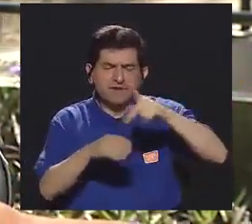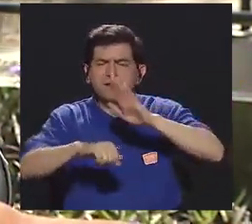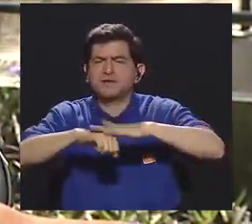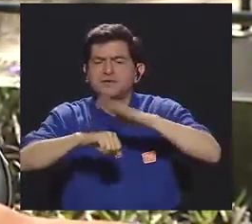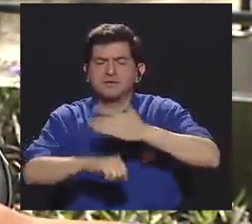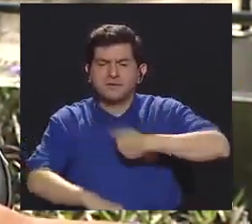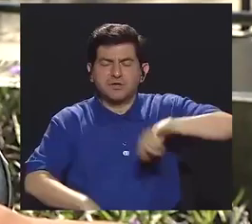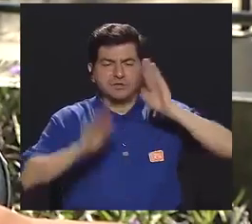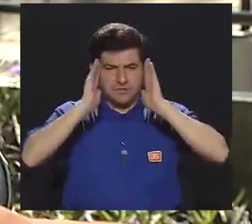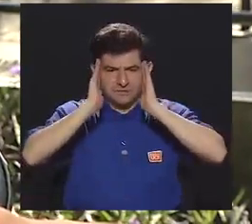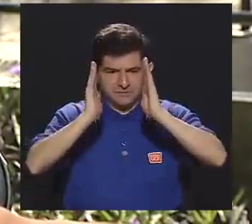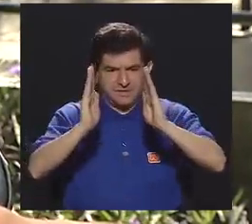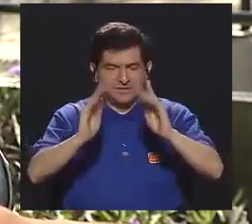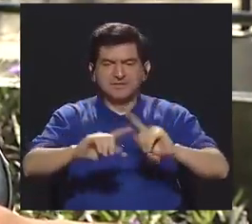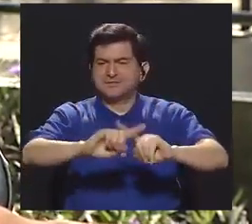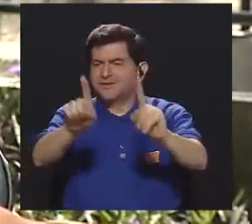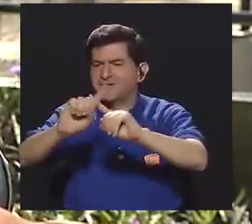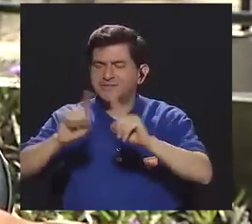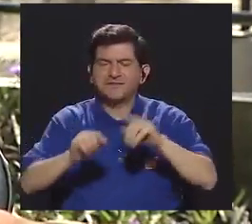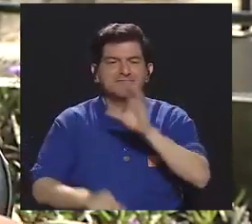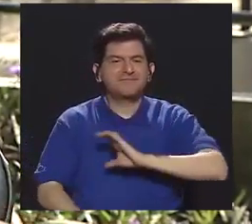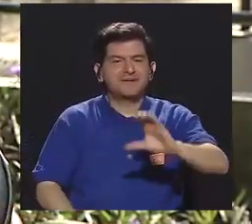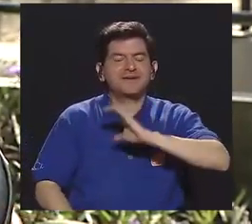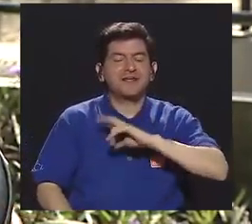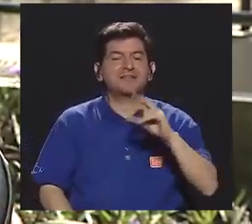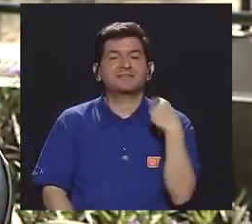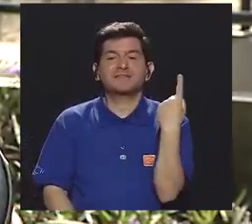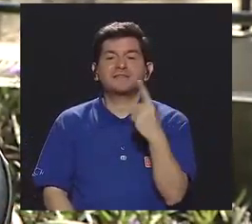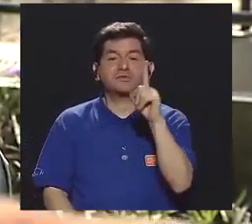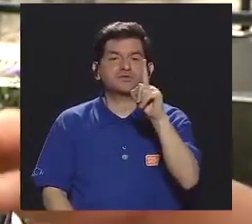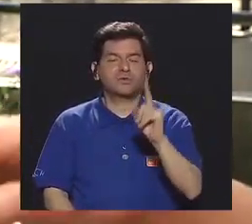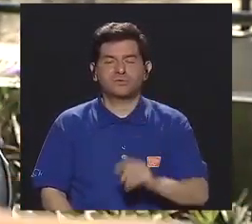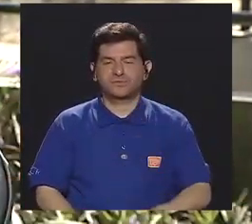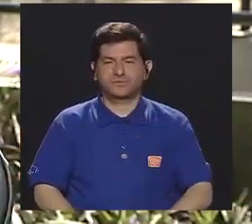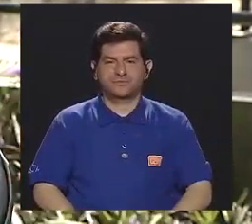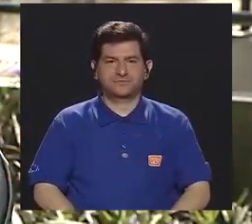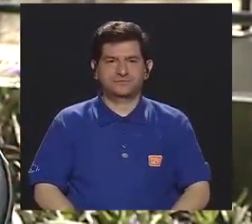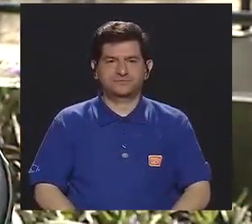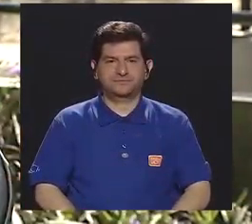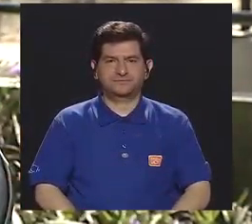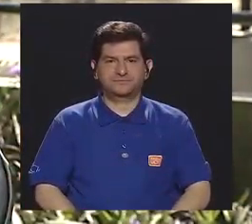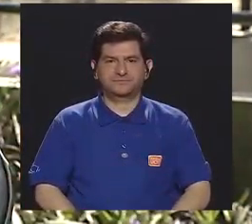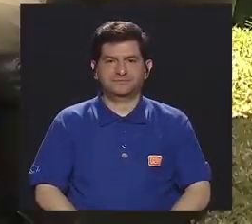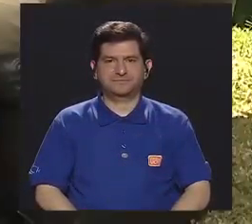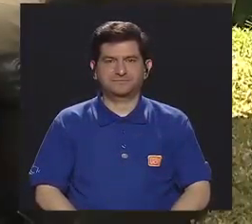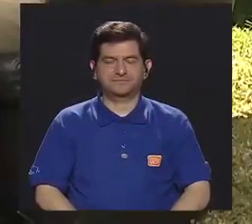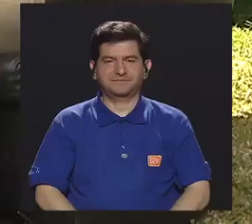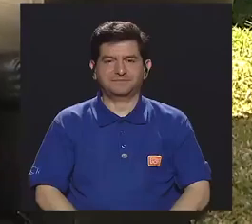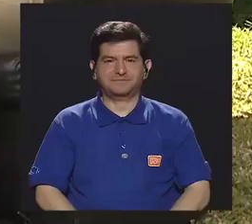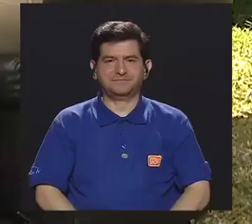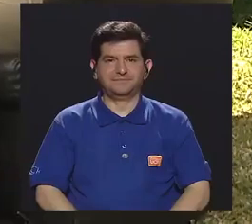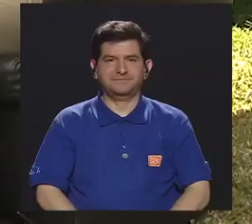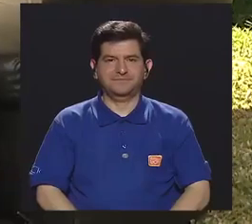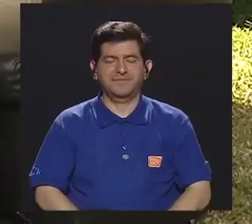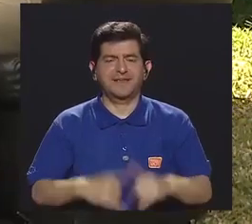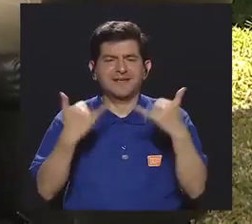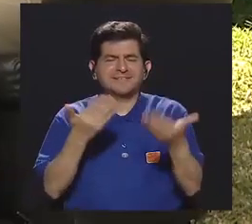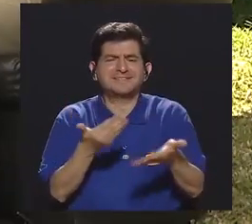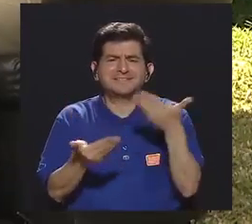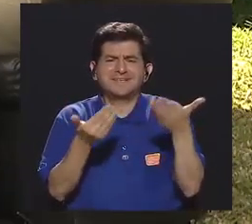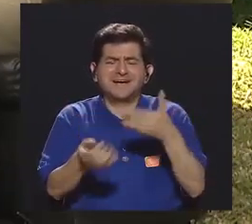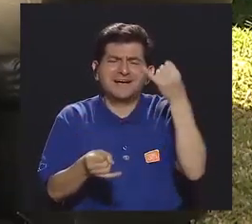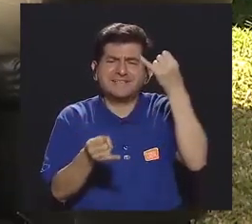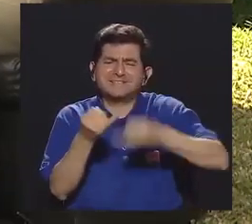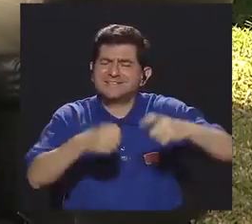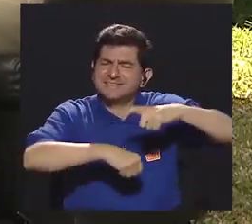nos permite poder abordar varias aristas, no solamente una específicamente, ¿verdad? Sí, bueno, ya